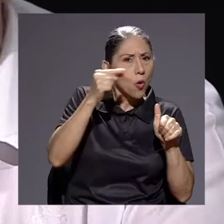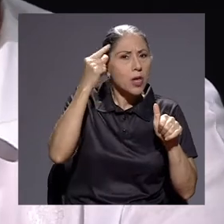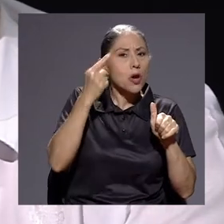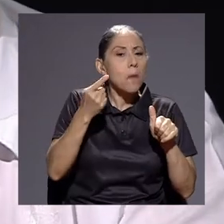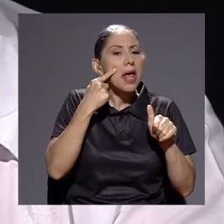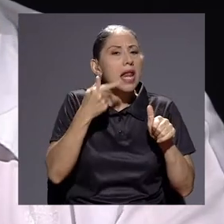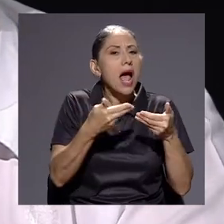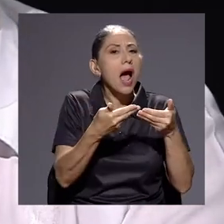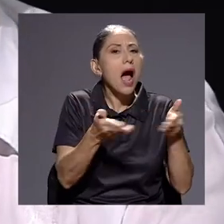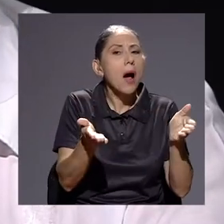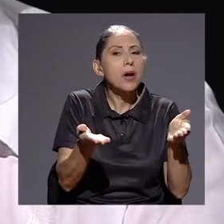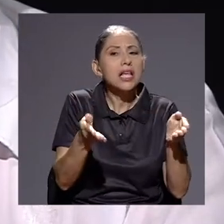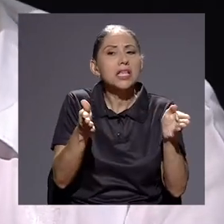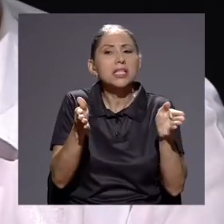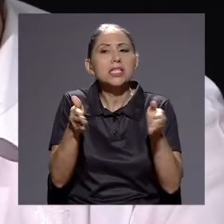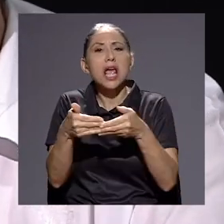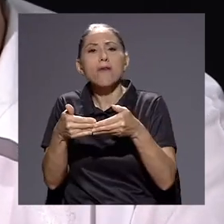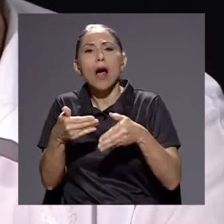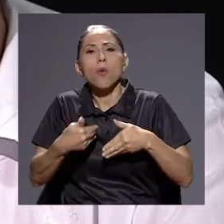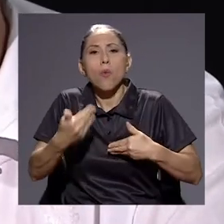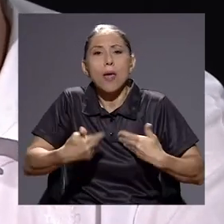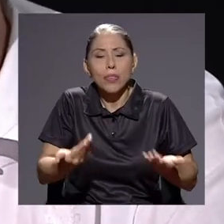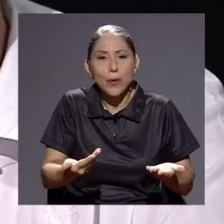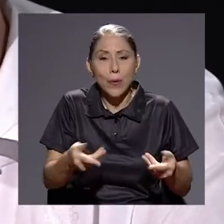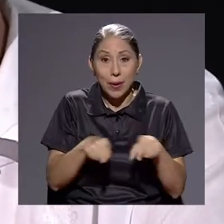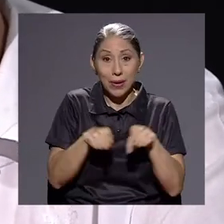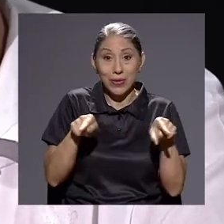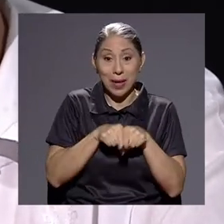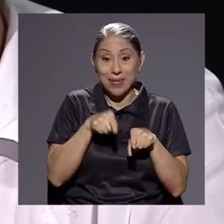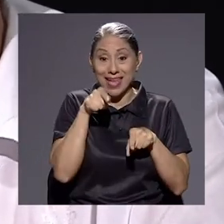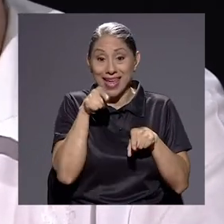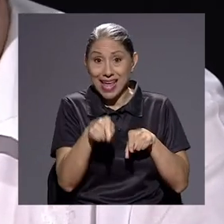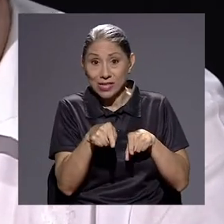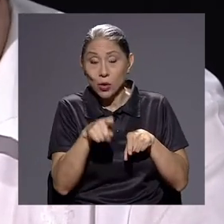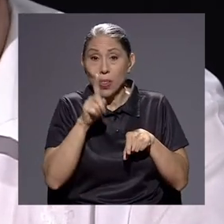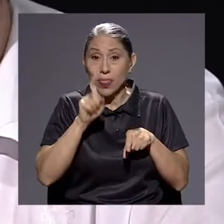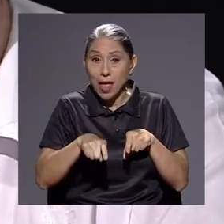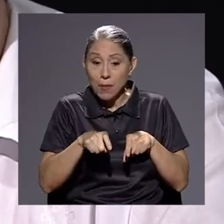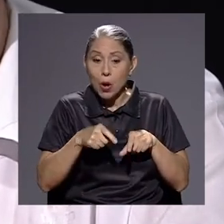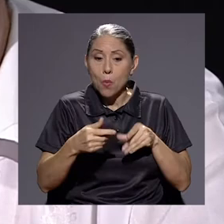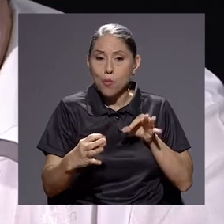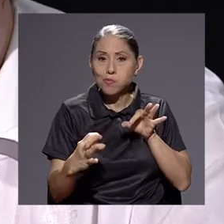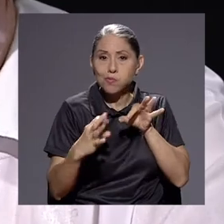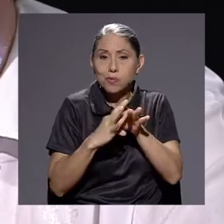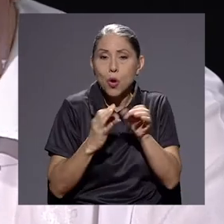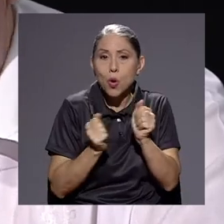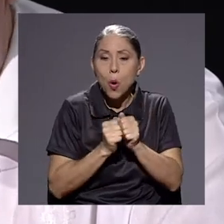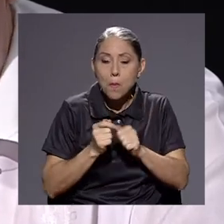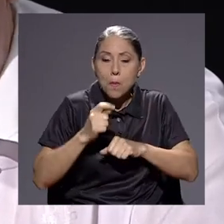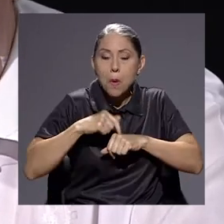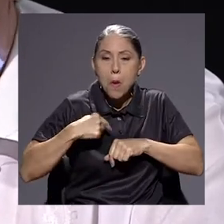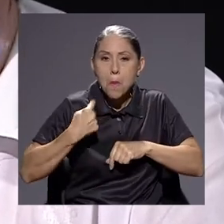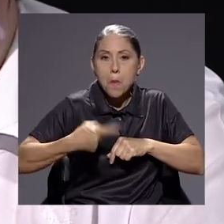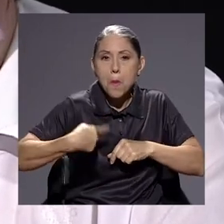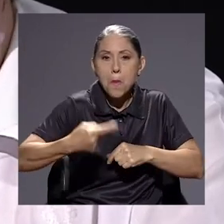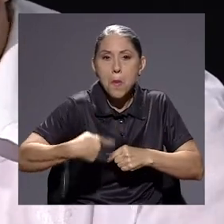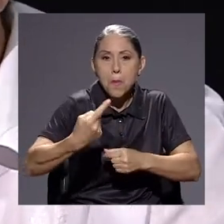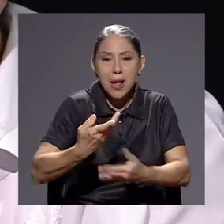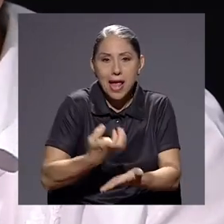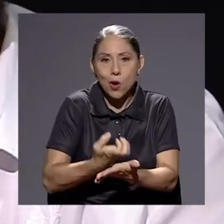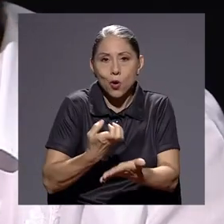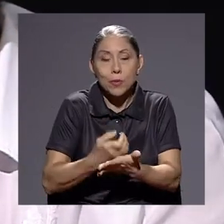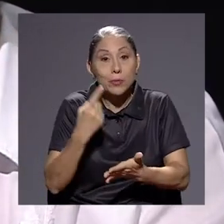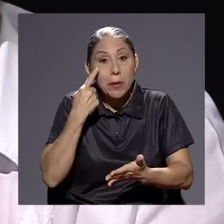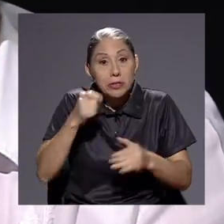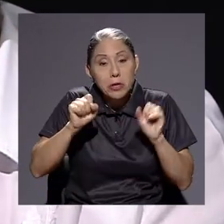cuándo abre, cuándo cierra, pero también que tenga articulación de esa apertura con periodos económicos para ver si se puede lograr. Que haya